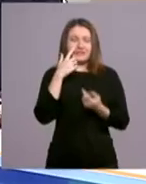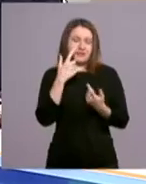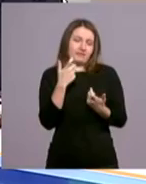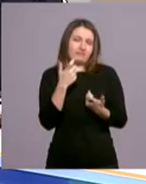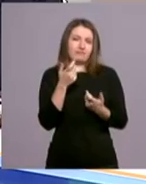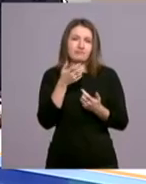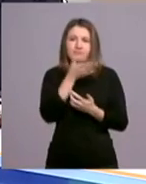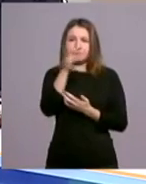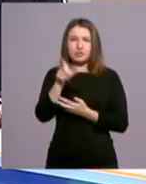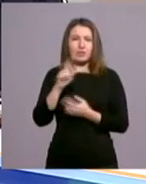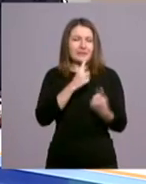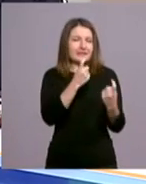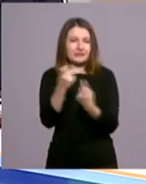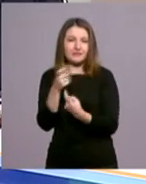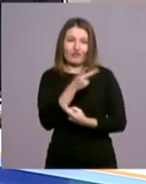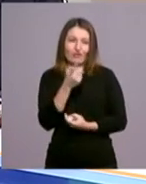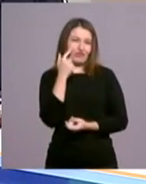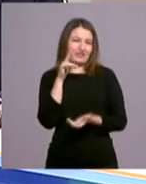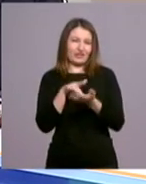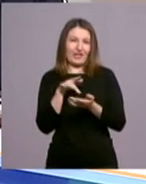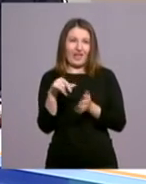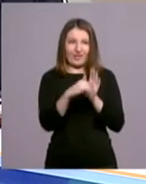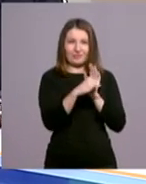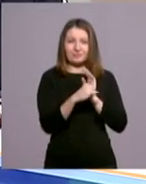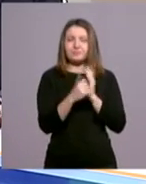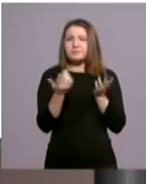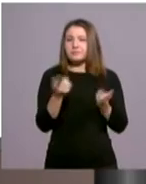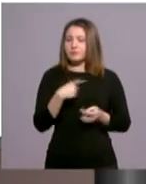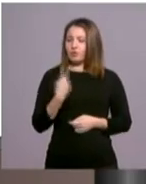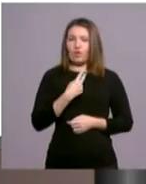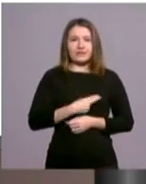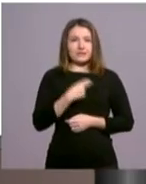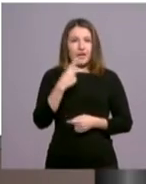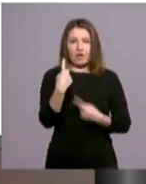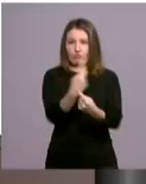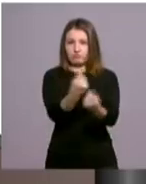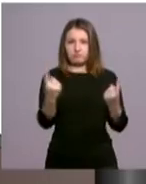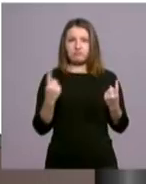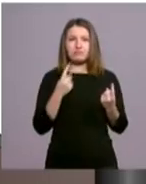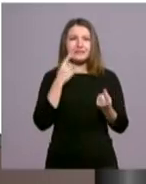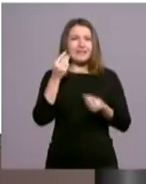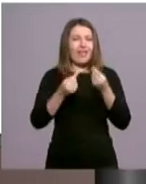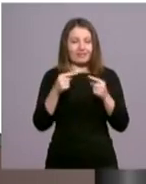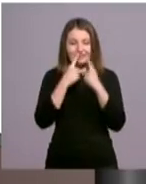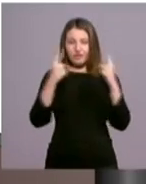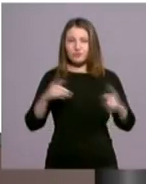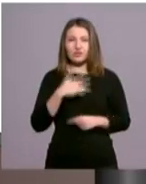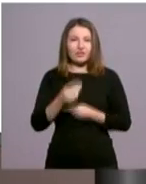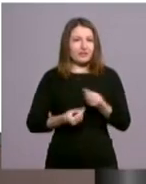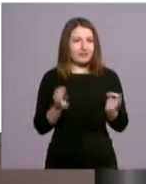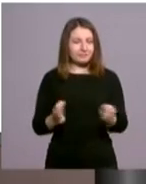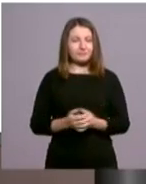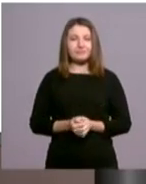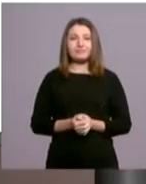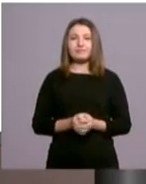tenéis muy cerca, ¿no? ¿En qué debemos trabajar los cristianos en este año de la misericordia, en ese aspecto? Yo